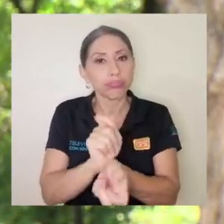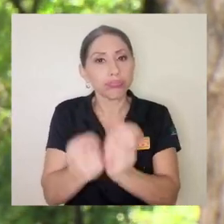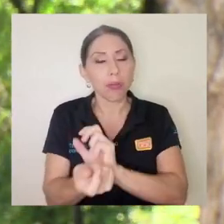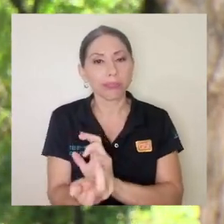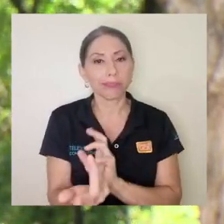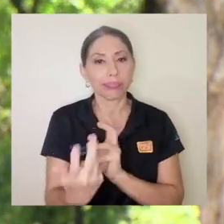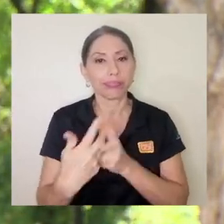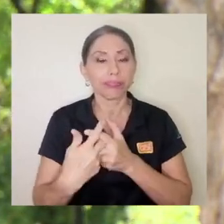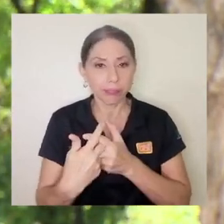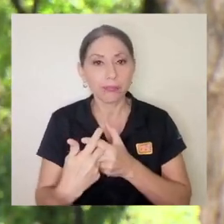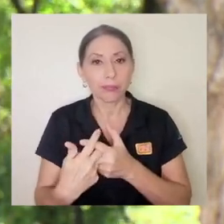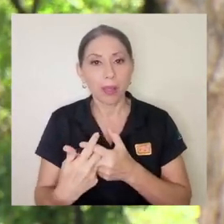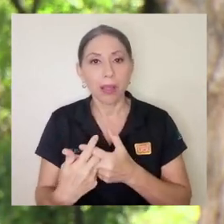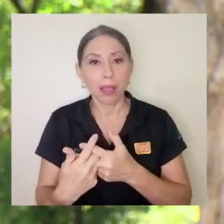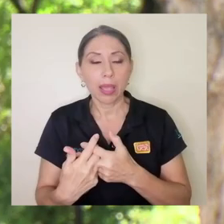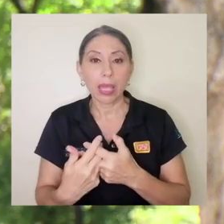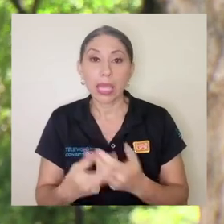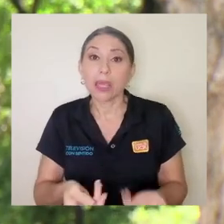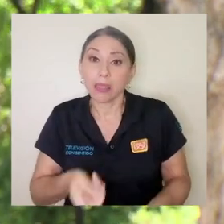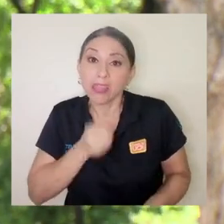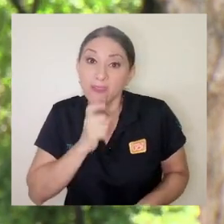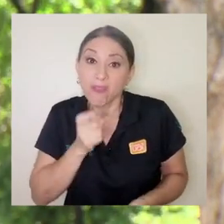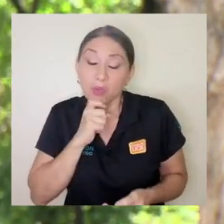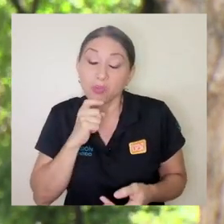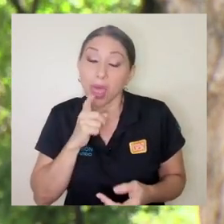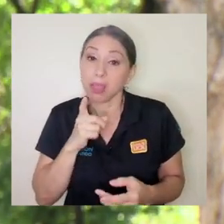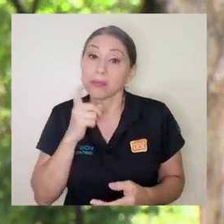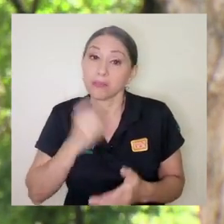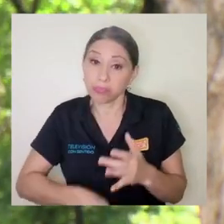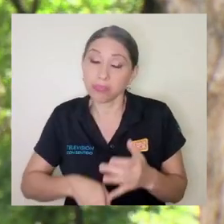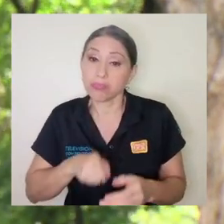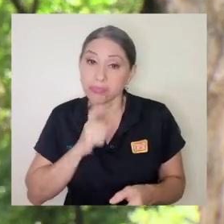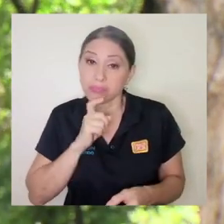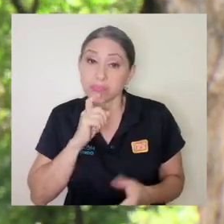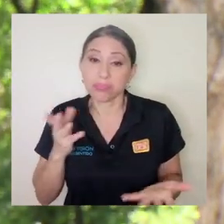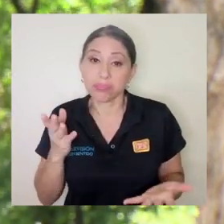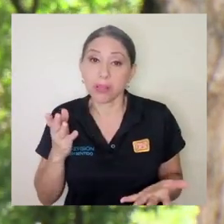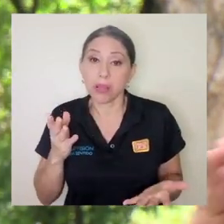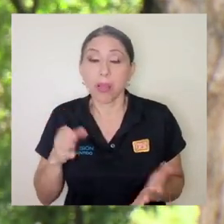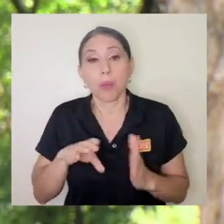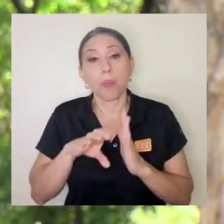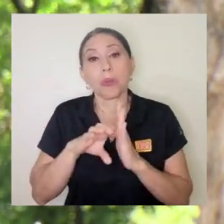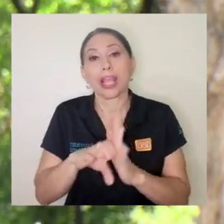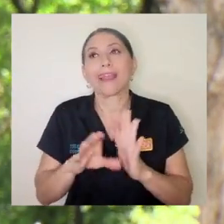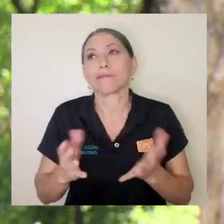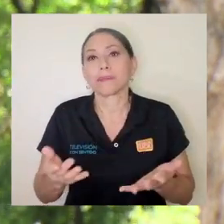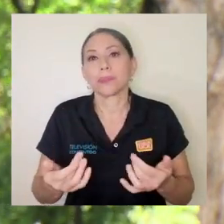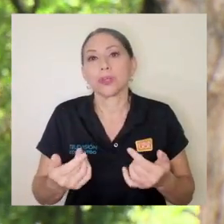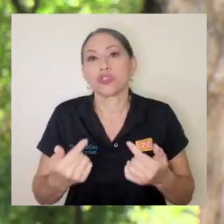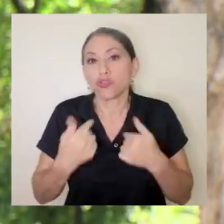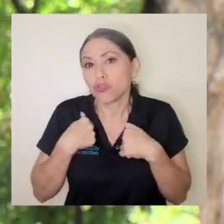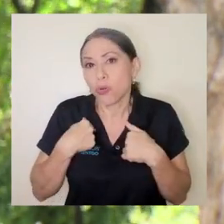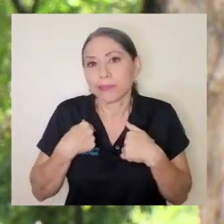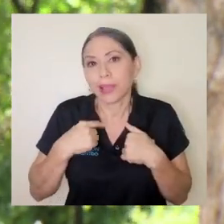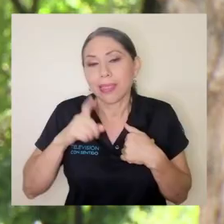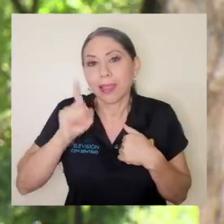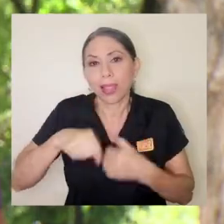y dificultades porque, bueno, de pronto yo he tenido que trabajar pero estoy en mi casa